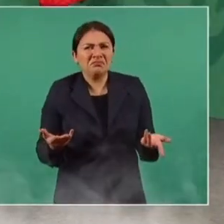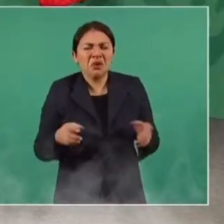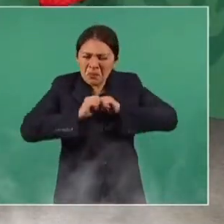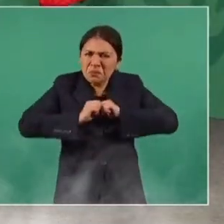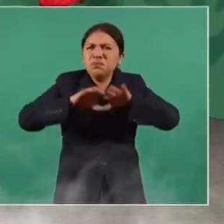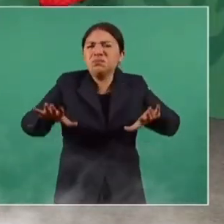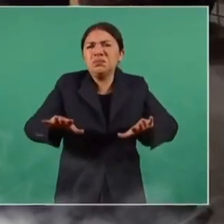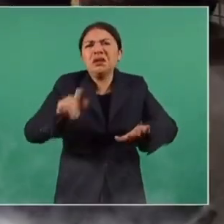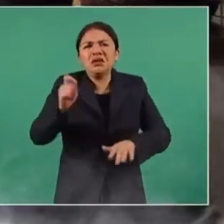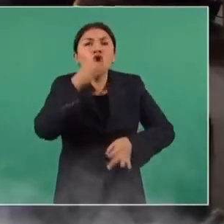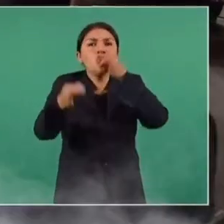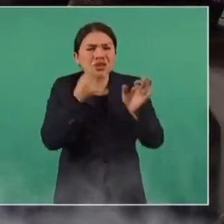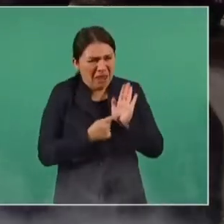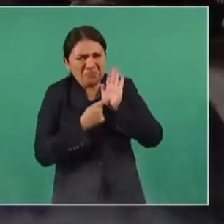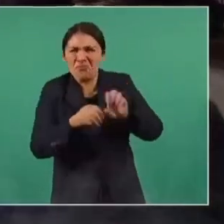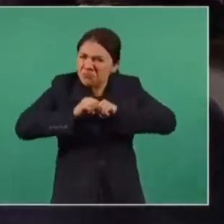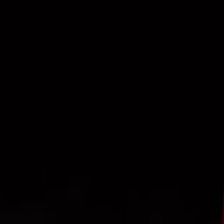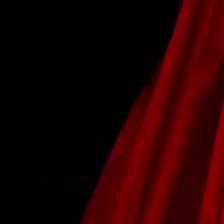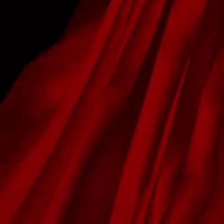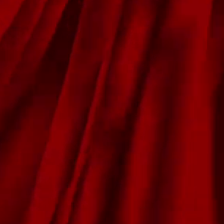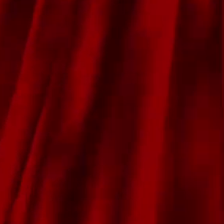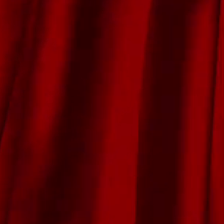lanza una noticia falsa.